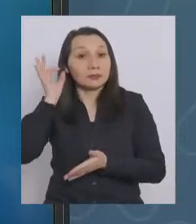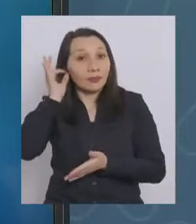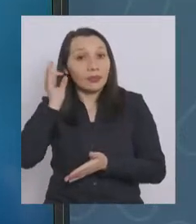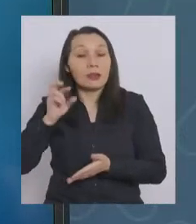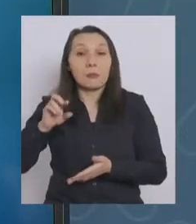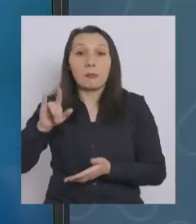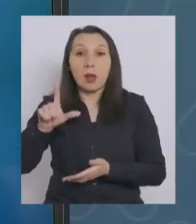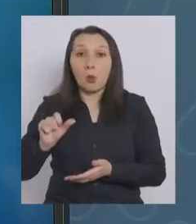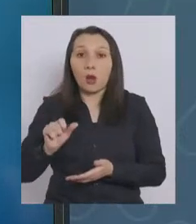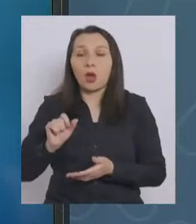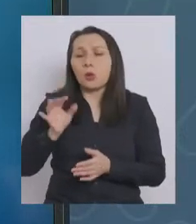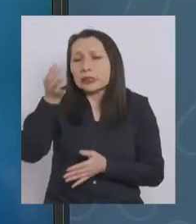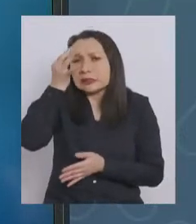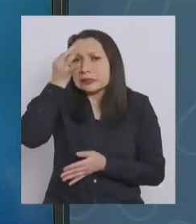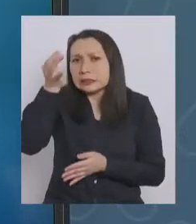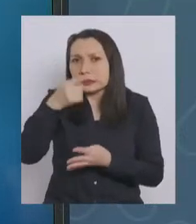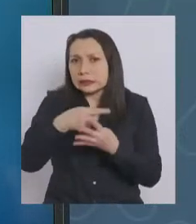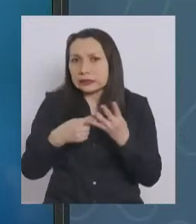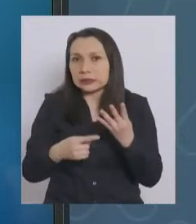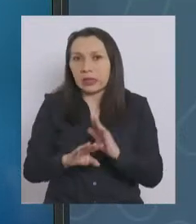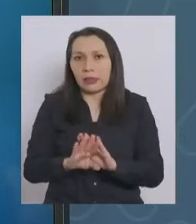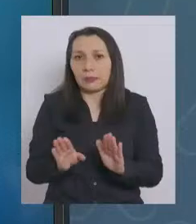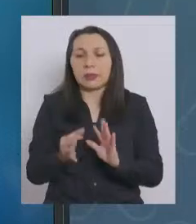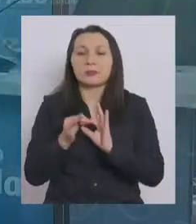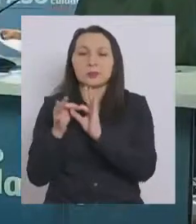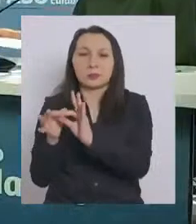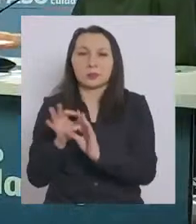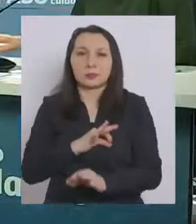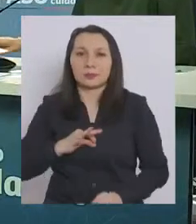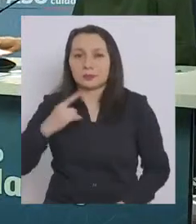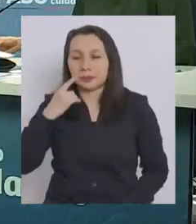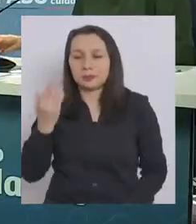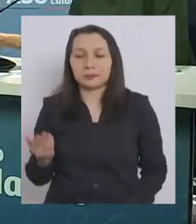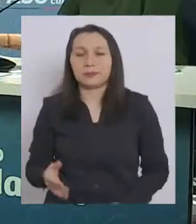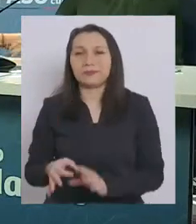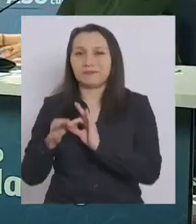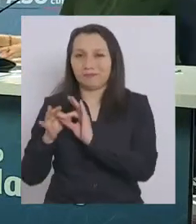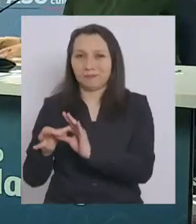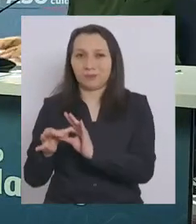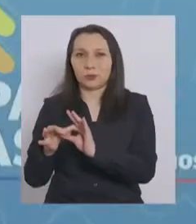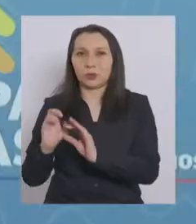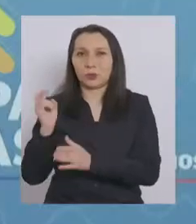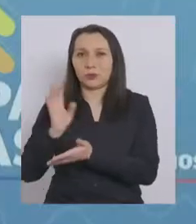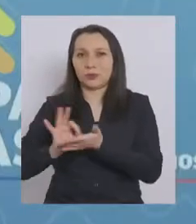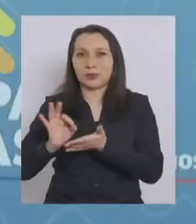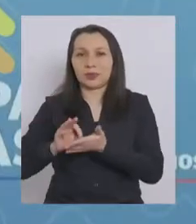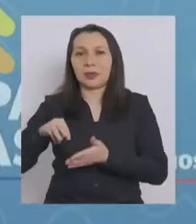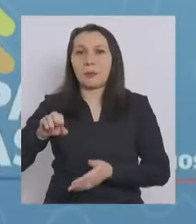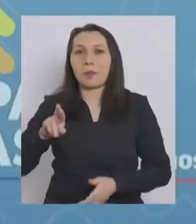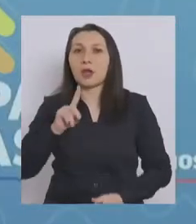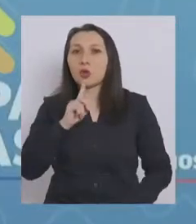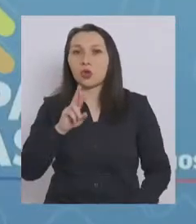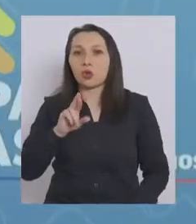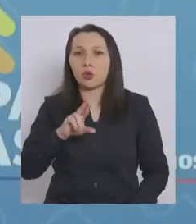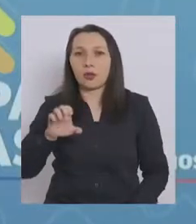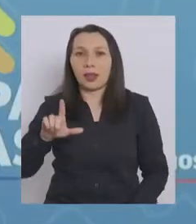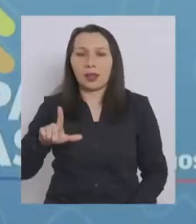esto es excepcional. Muchas gracias, Ministro. Muchas gracias, subsecretaria Martorell.